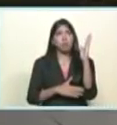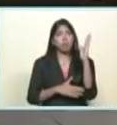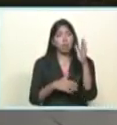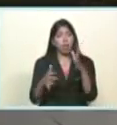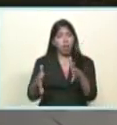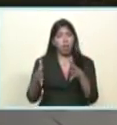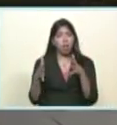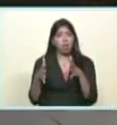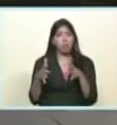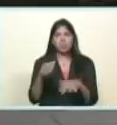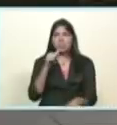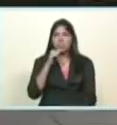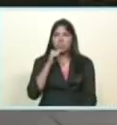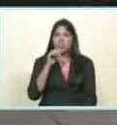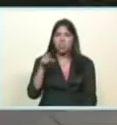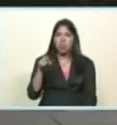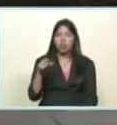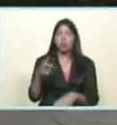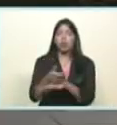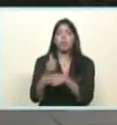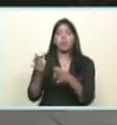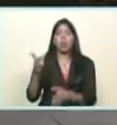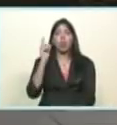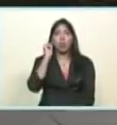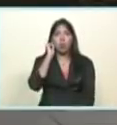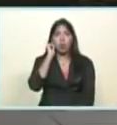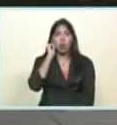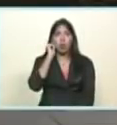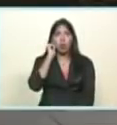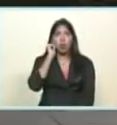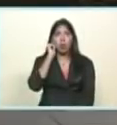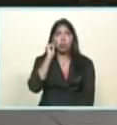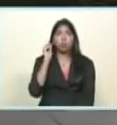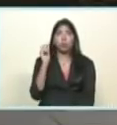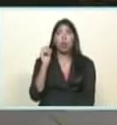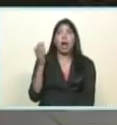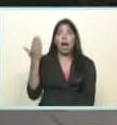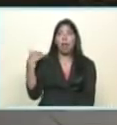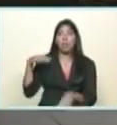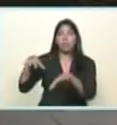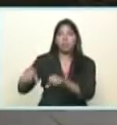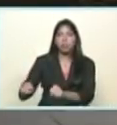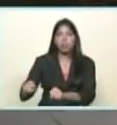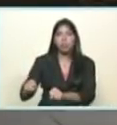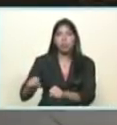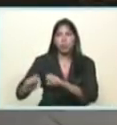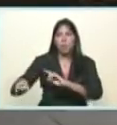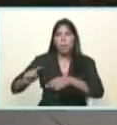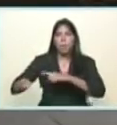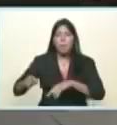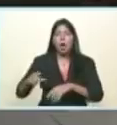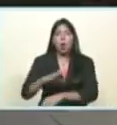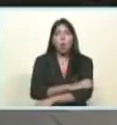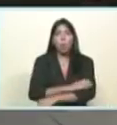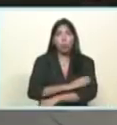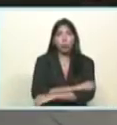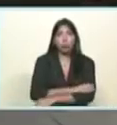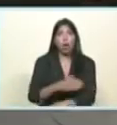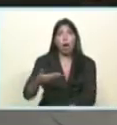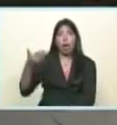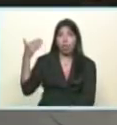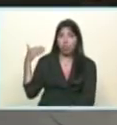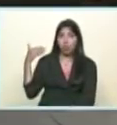ganada por la almiranta en jefa un estado gobernado por la oposición política